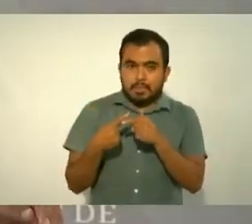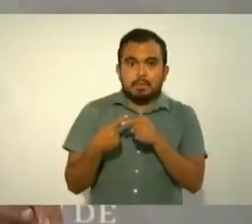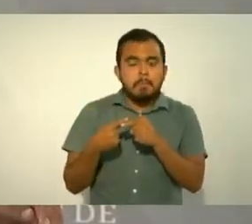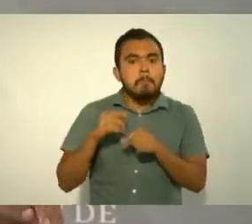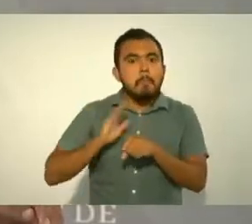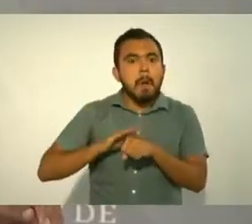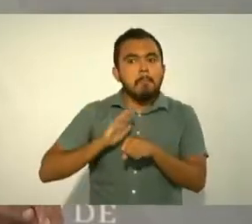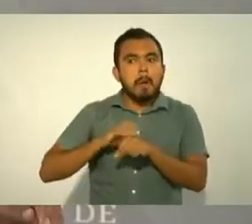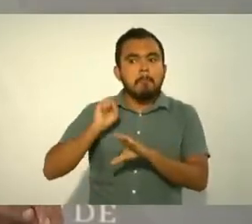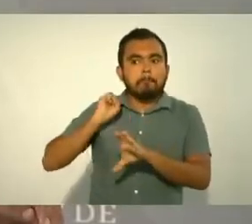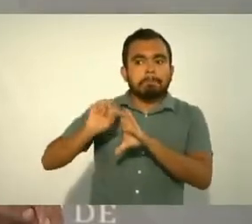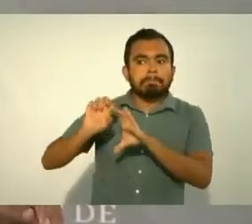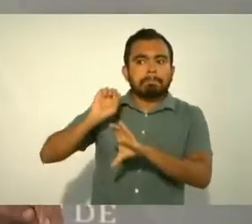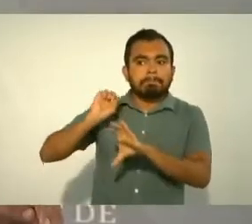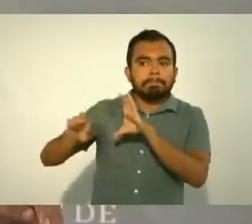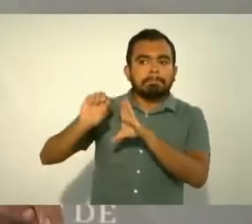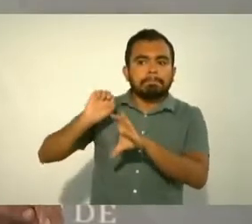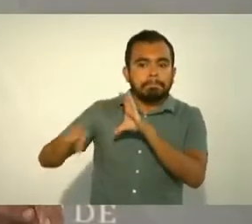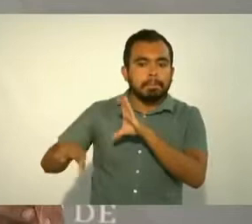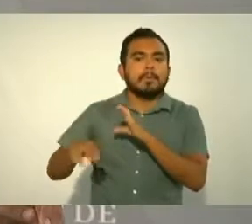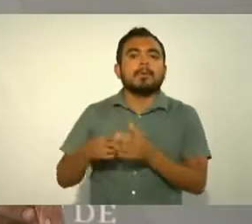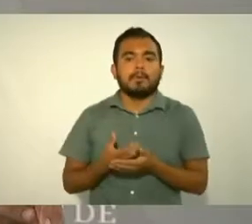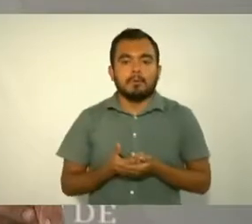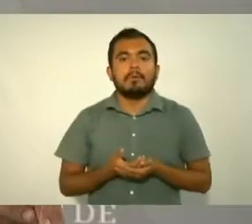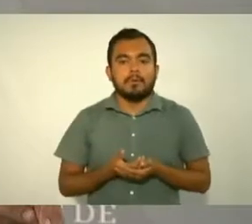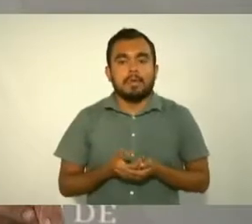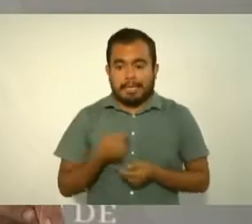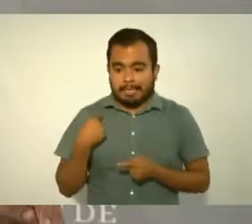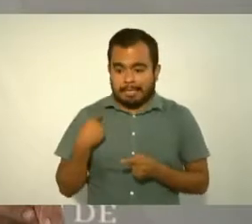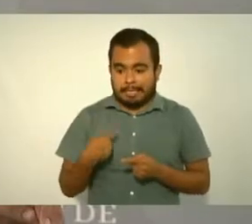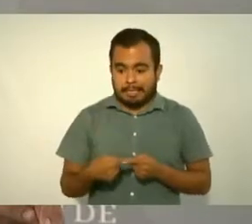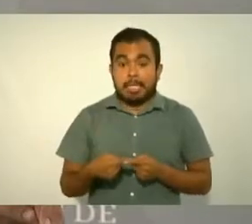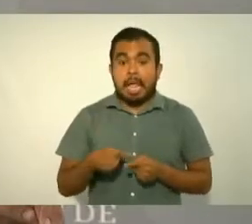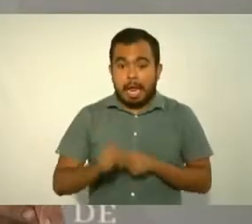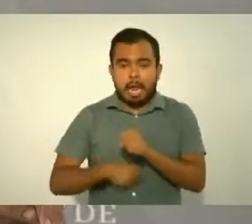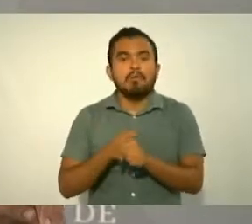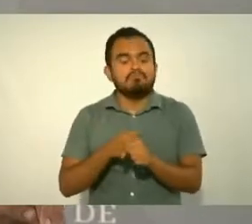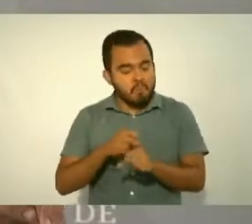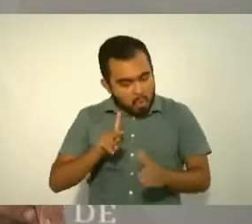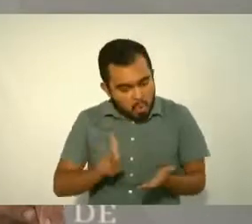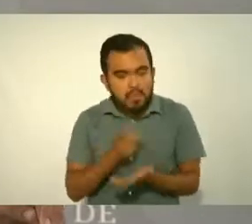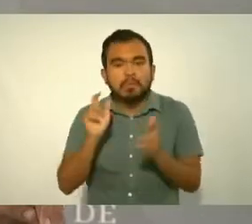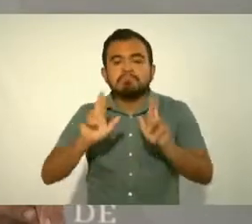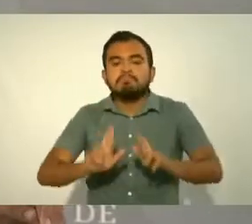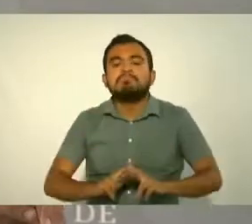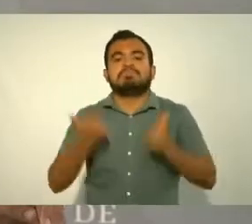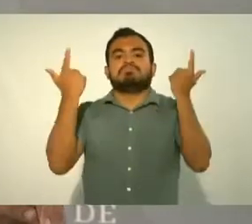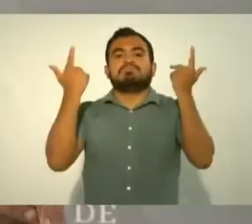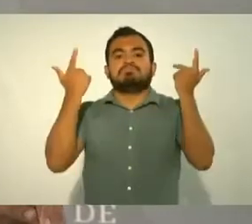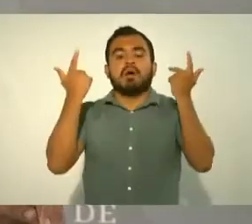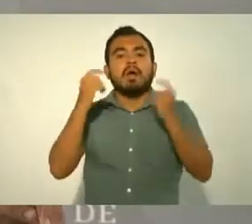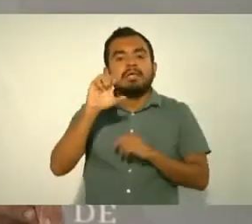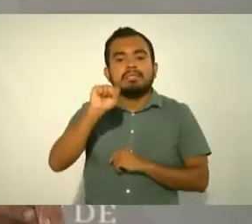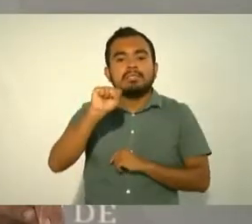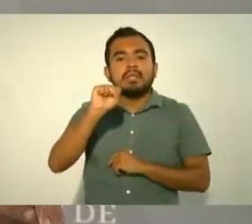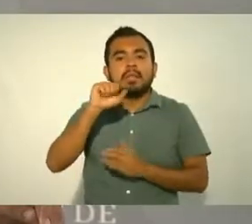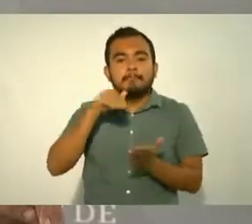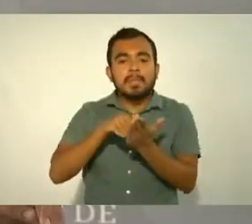este año va a ser otra vez récord, 60 mil millones de dólares.